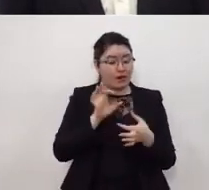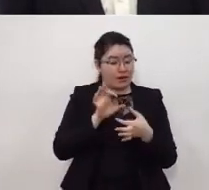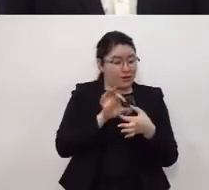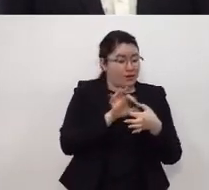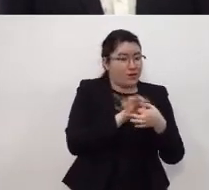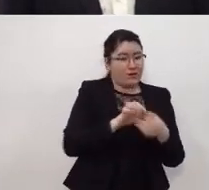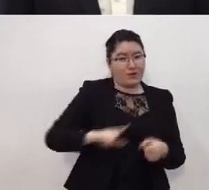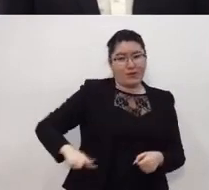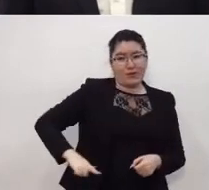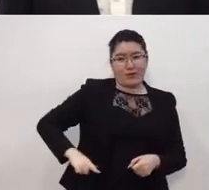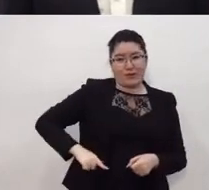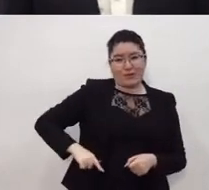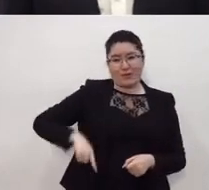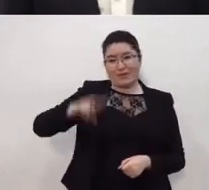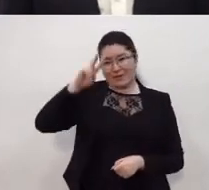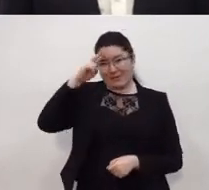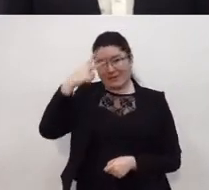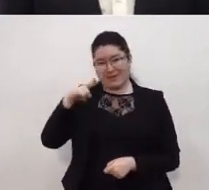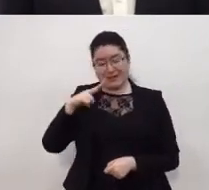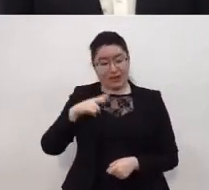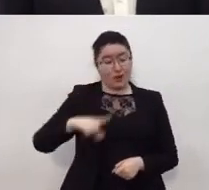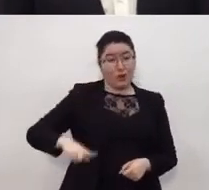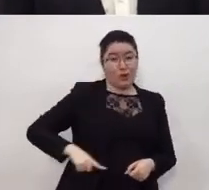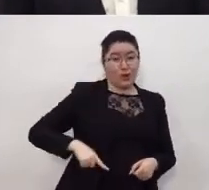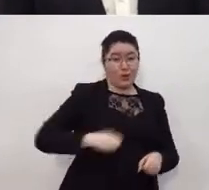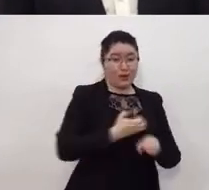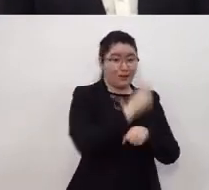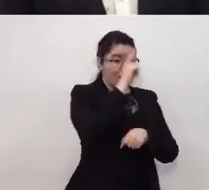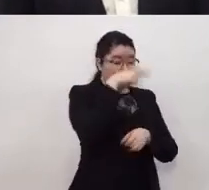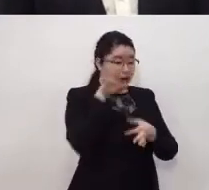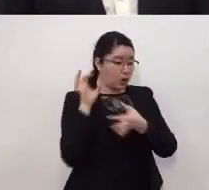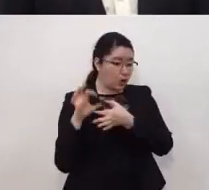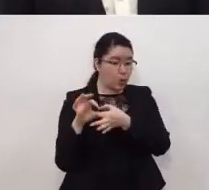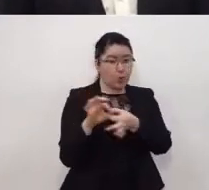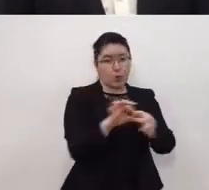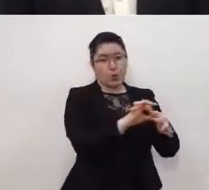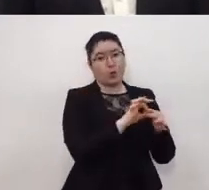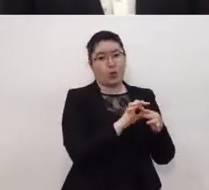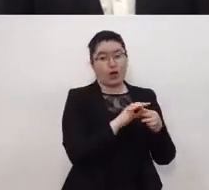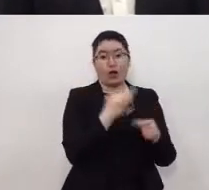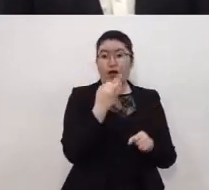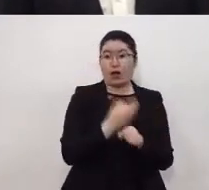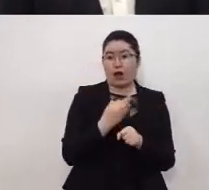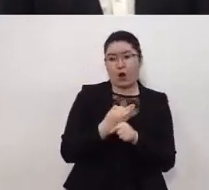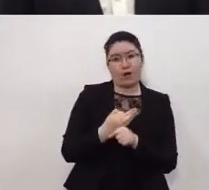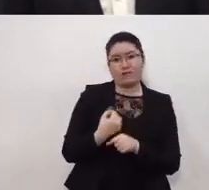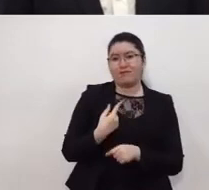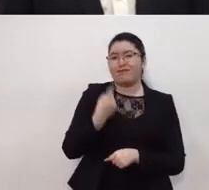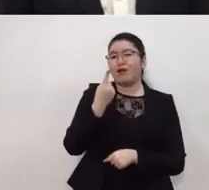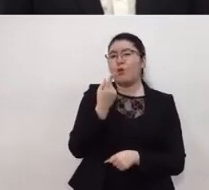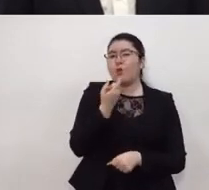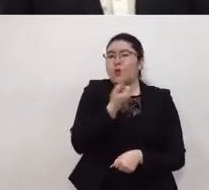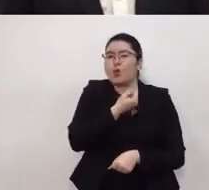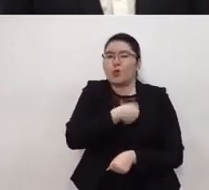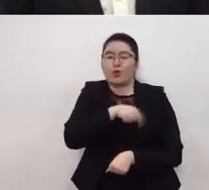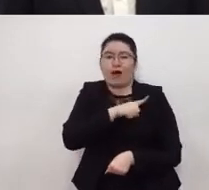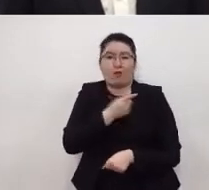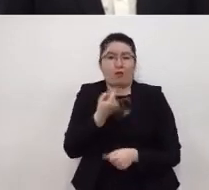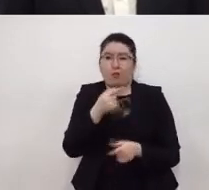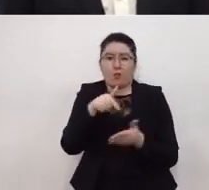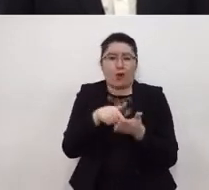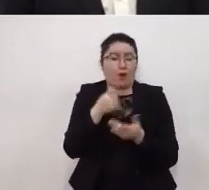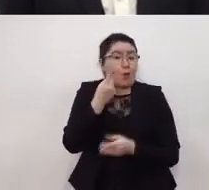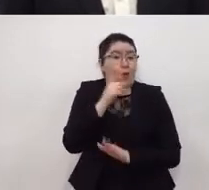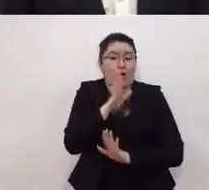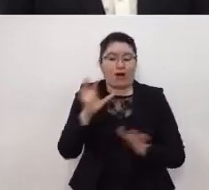con el gobierno de México y el gobierno del Estado de México en realidad trabajamos hoy como una sola institución de salud y